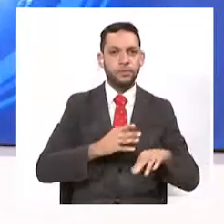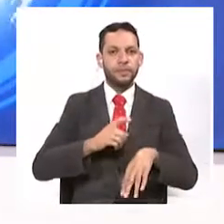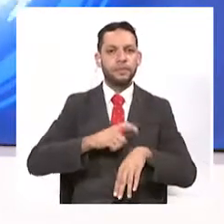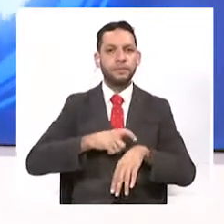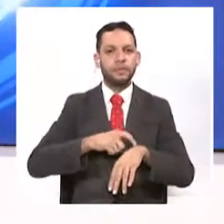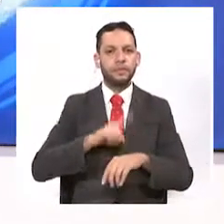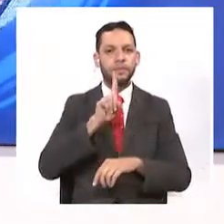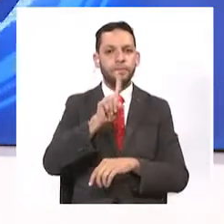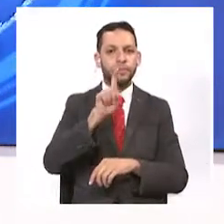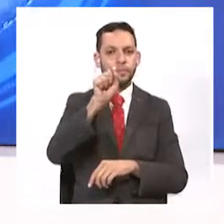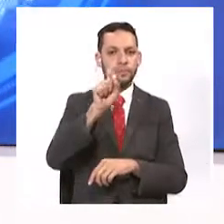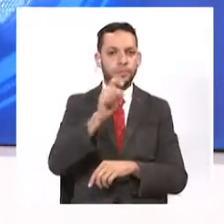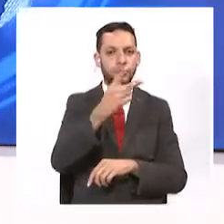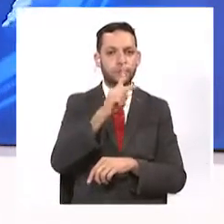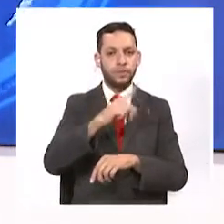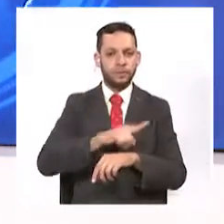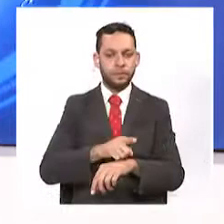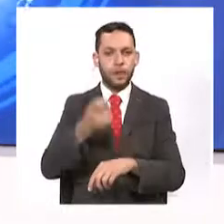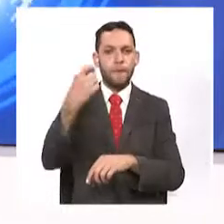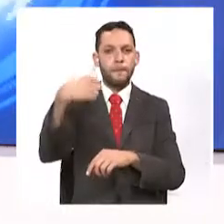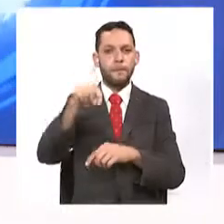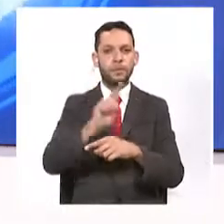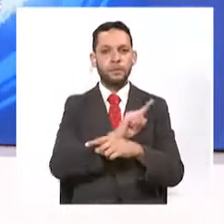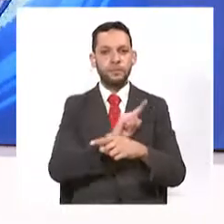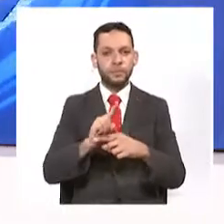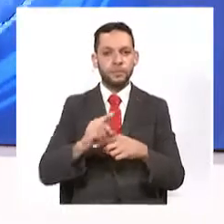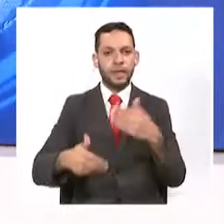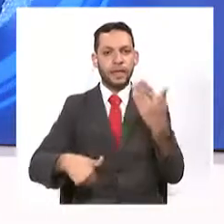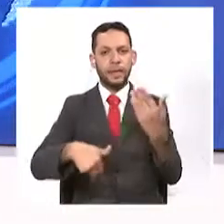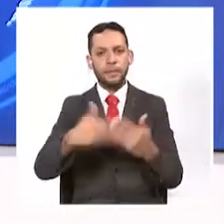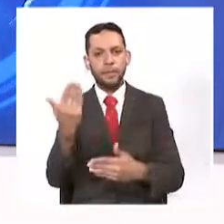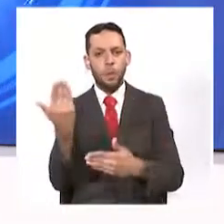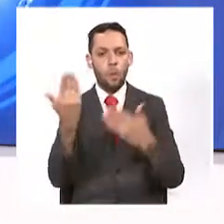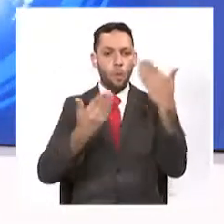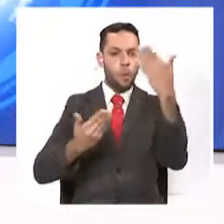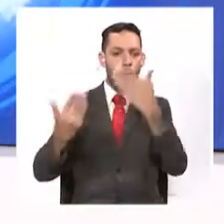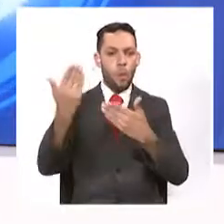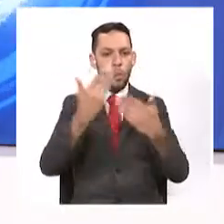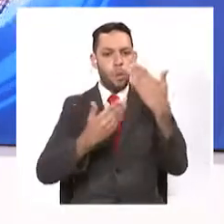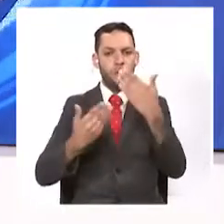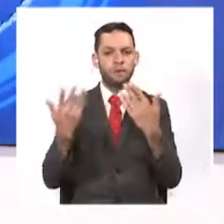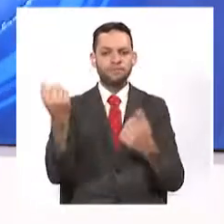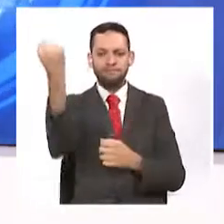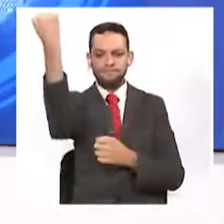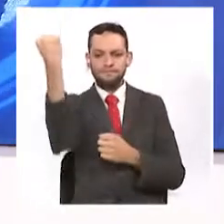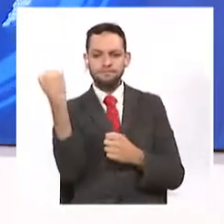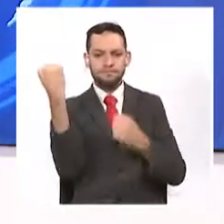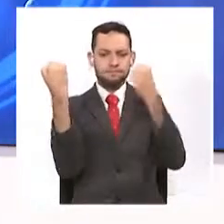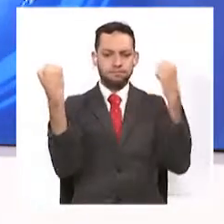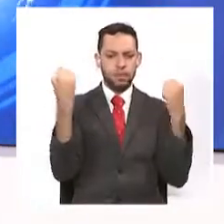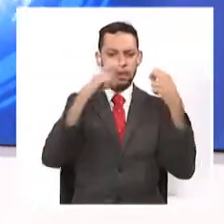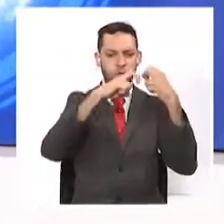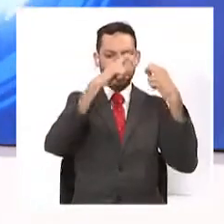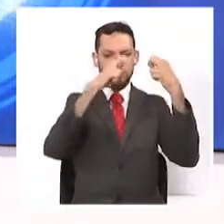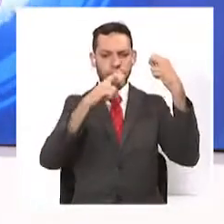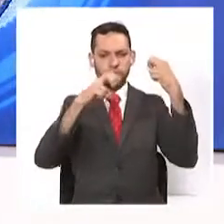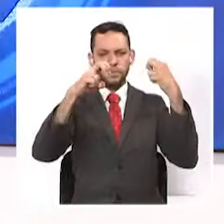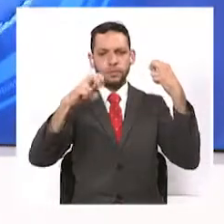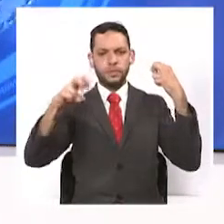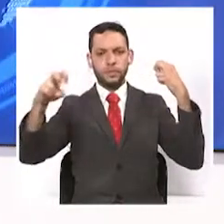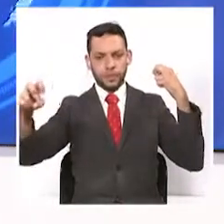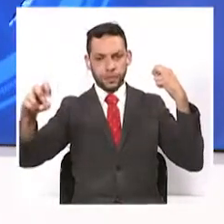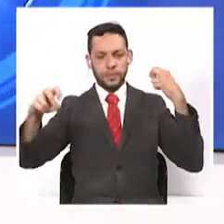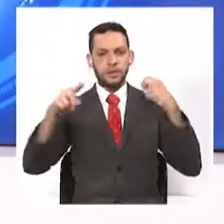minutos. En Pereira, la próxima semana iniciarán las pruebas de carga de frenado del megacable con una obra que tiene inversión superior a los